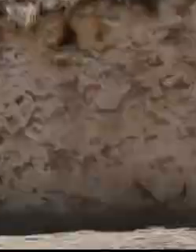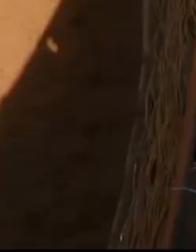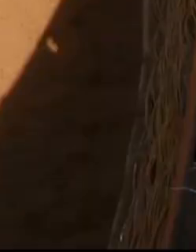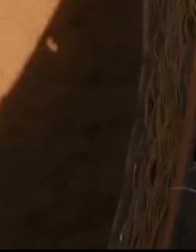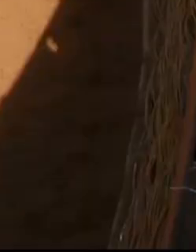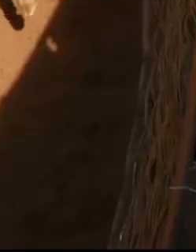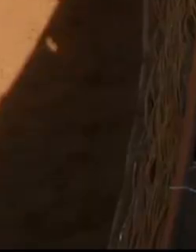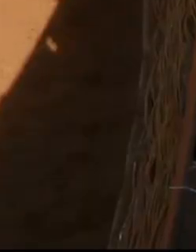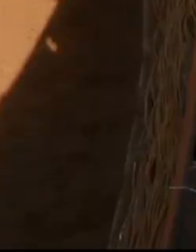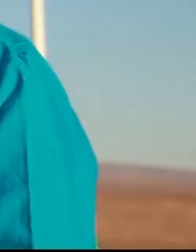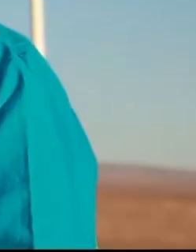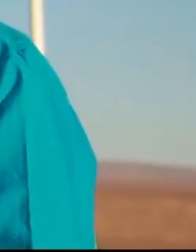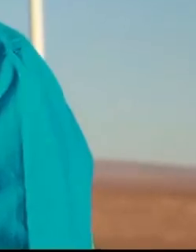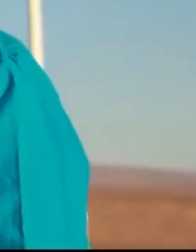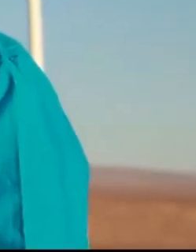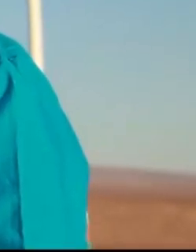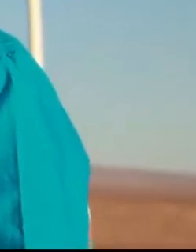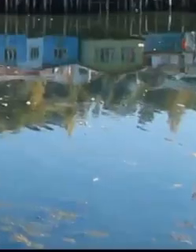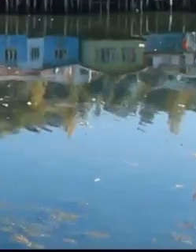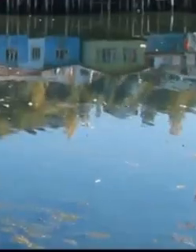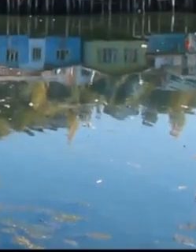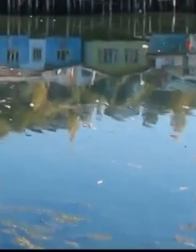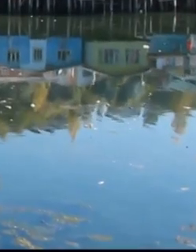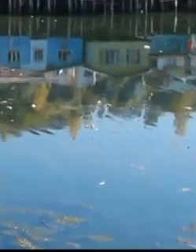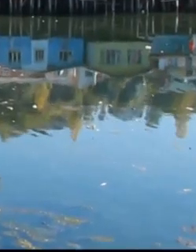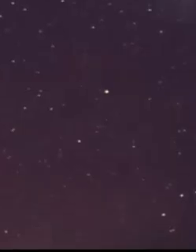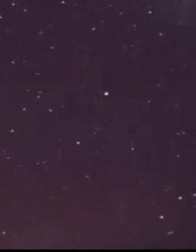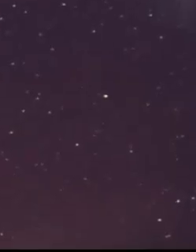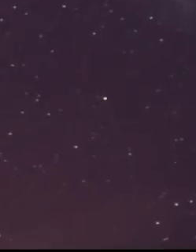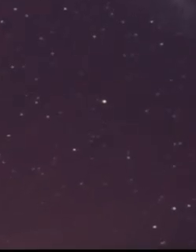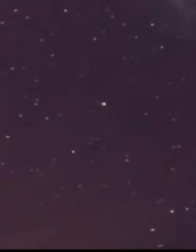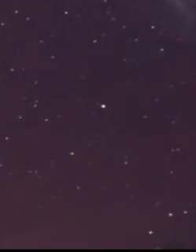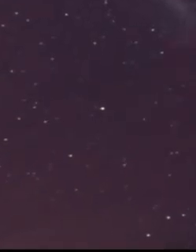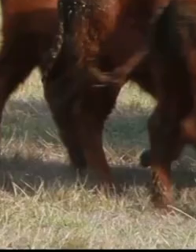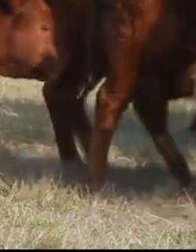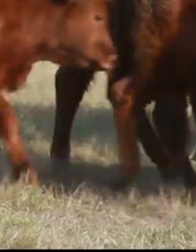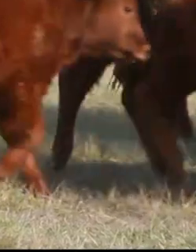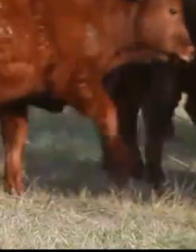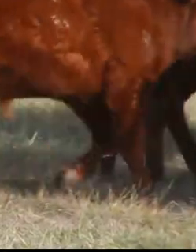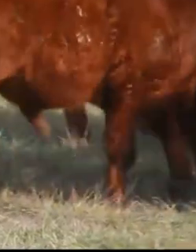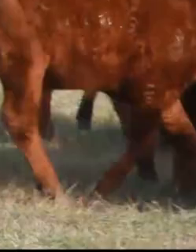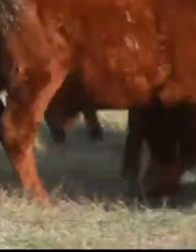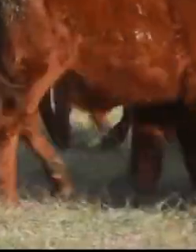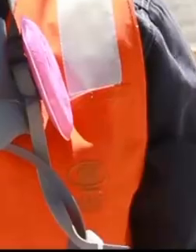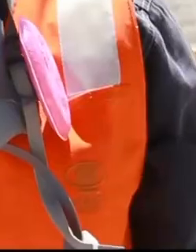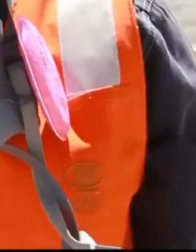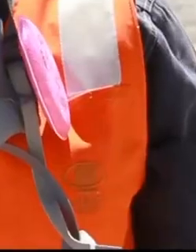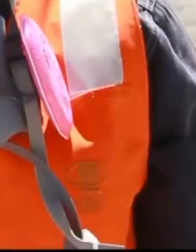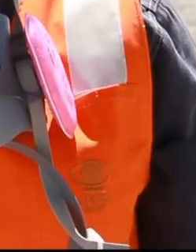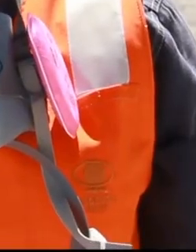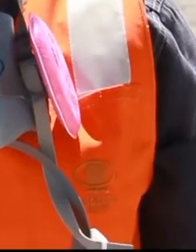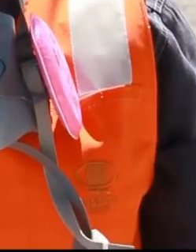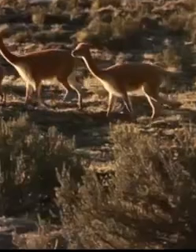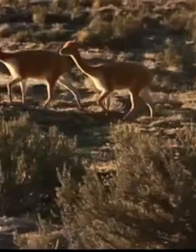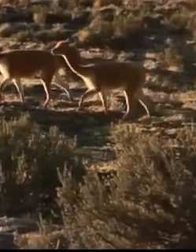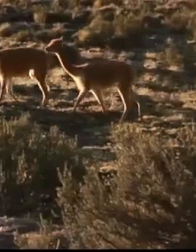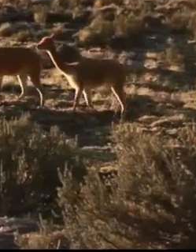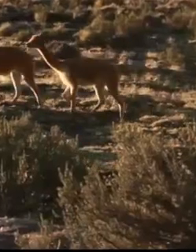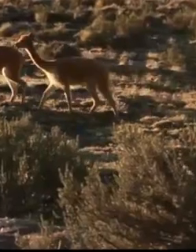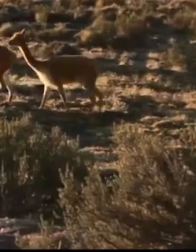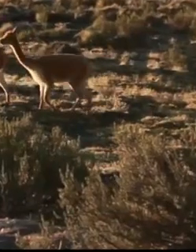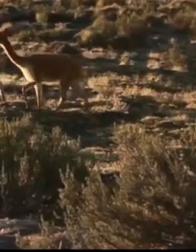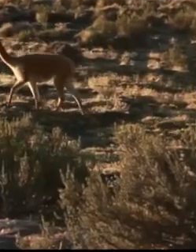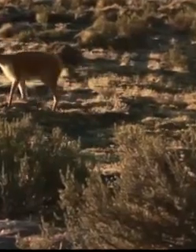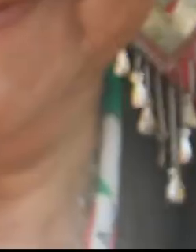Transmitió el gobierno de Chile agradecemos a los canales de televisión y radio emisoras que integraron esta red y a los